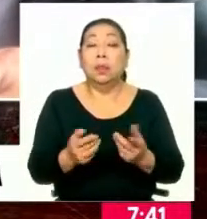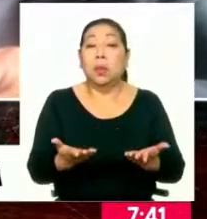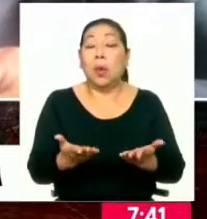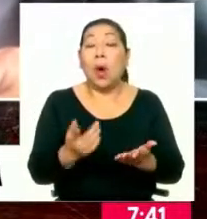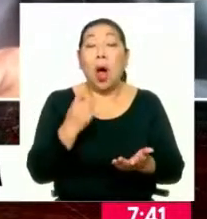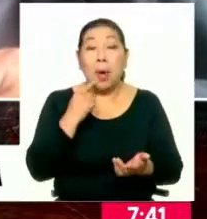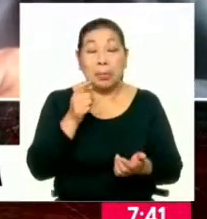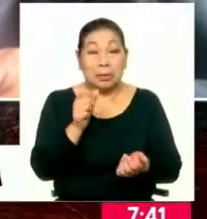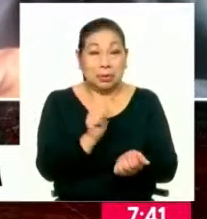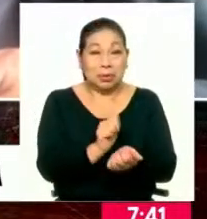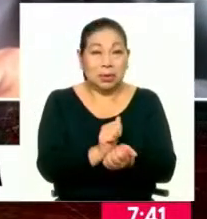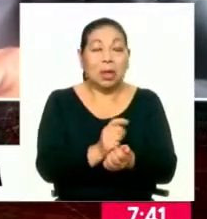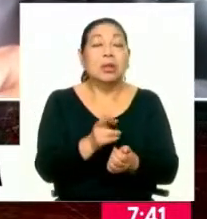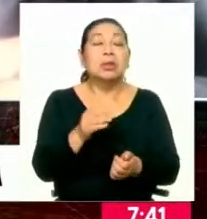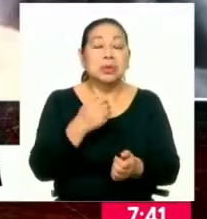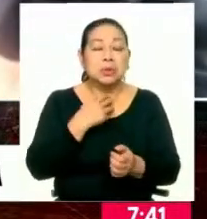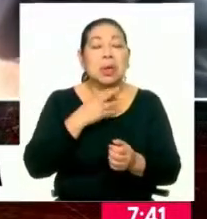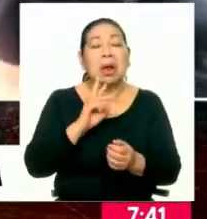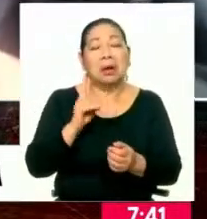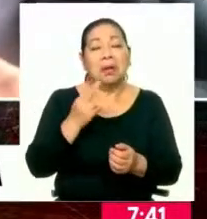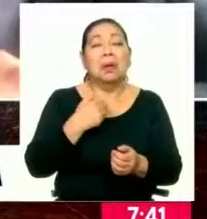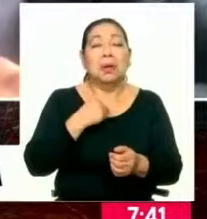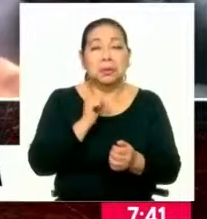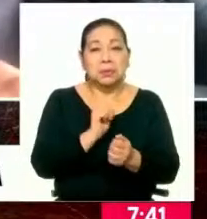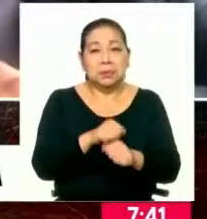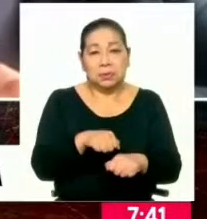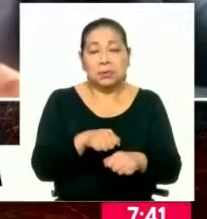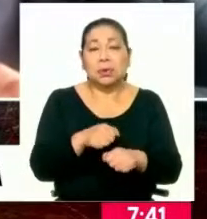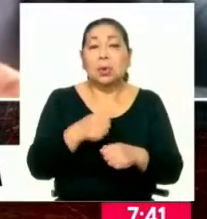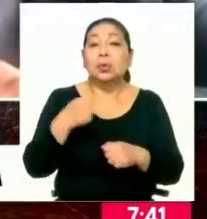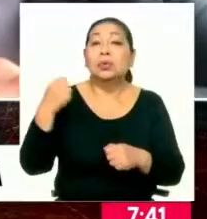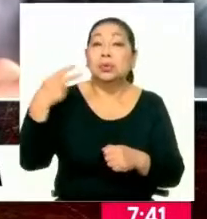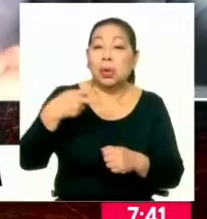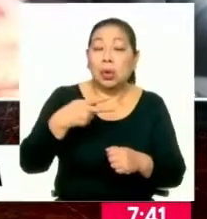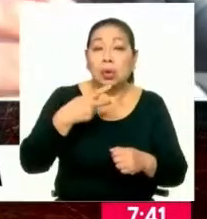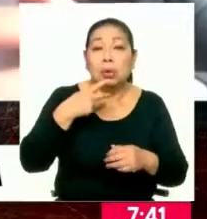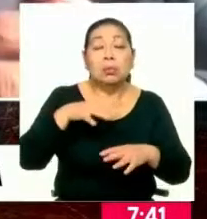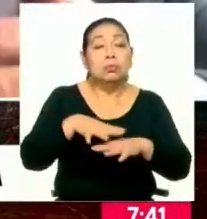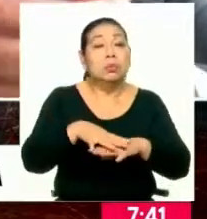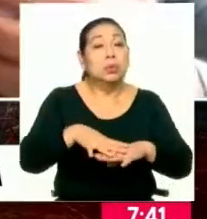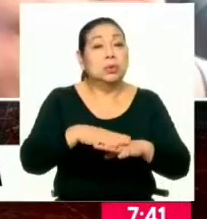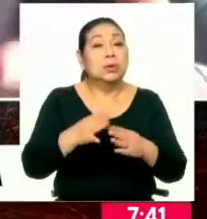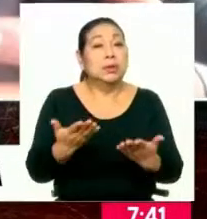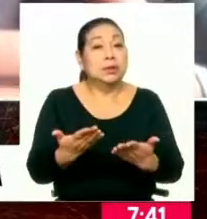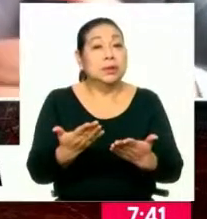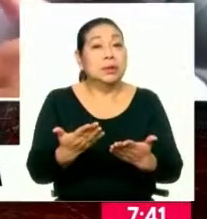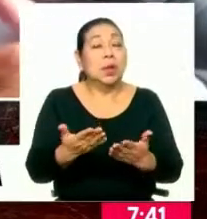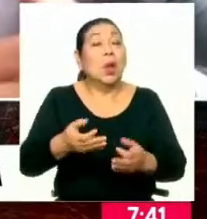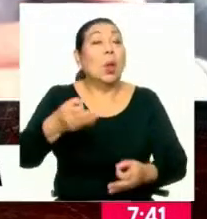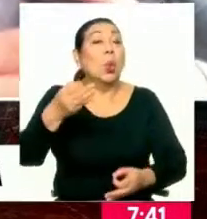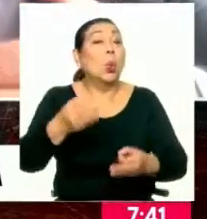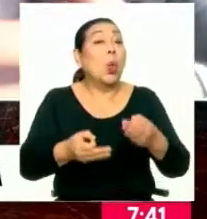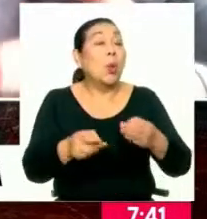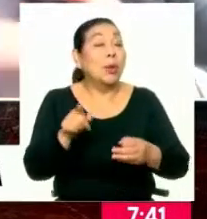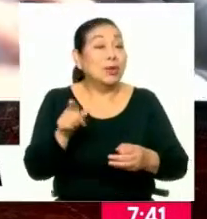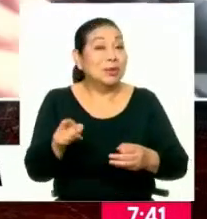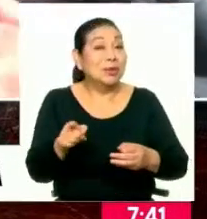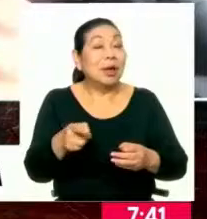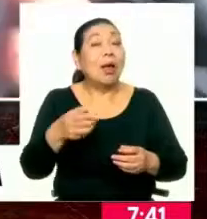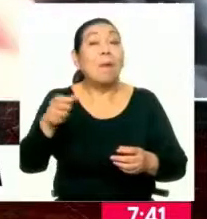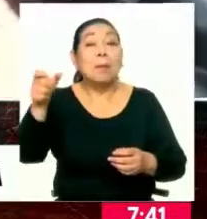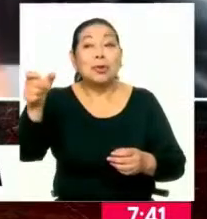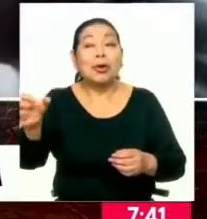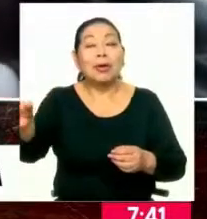detenido acepta su responsabilidad, entonces se va a realizar una segunda audiencia, que es una audiencia ya del juicio, donde iban ahí los